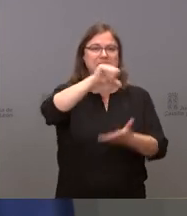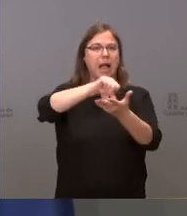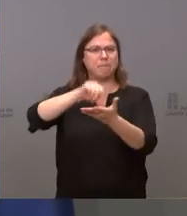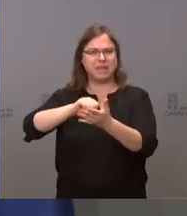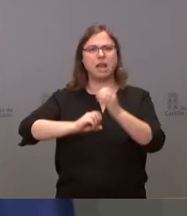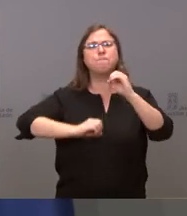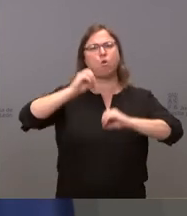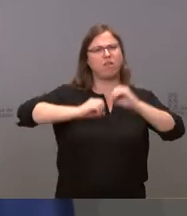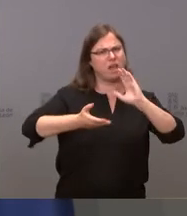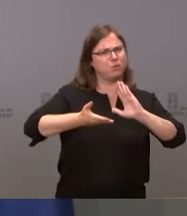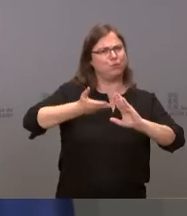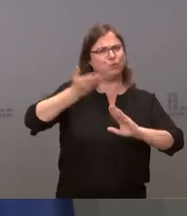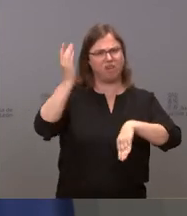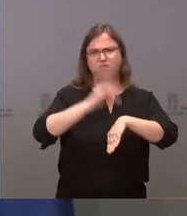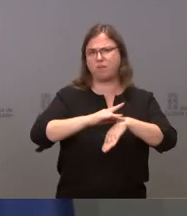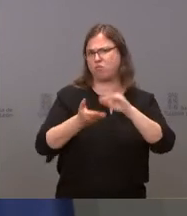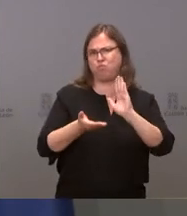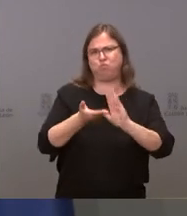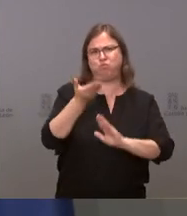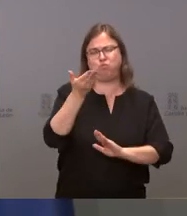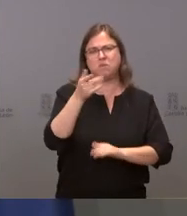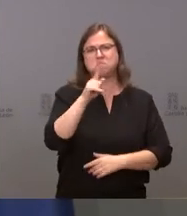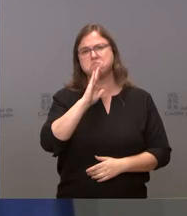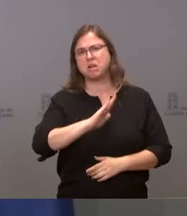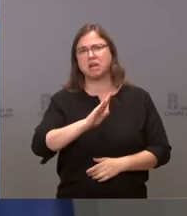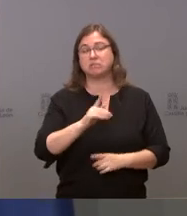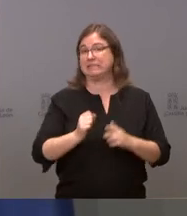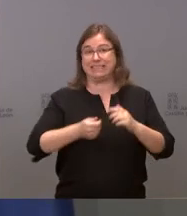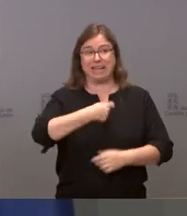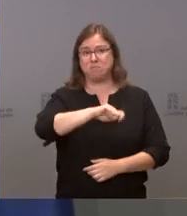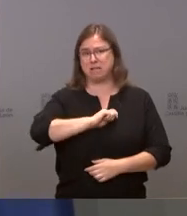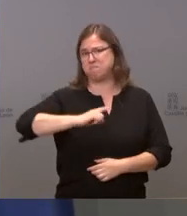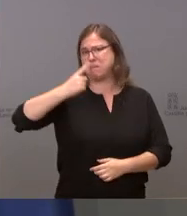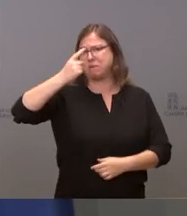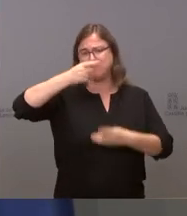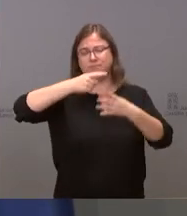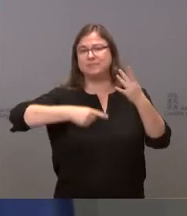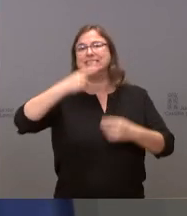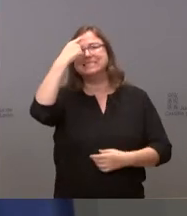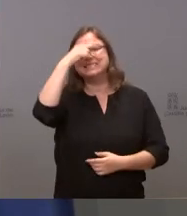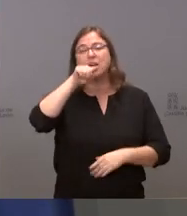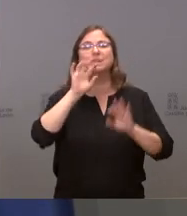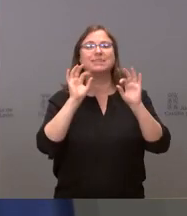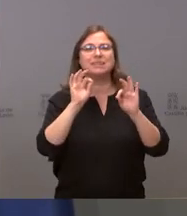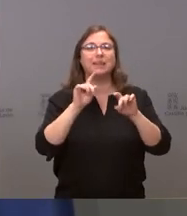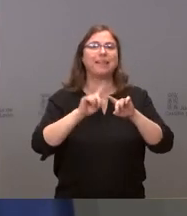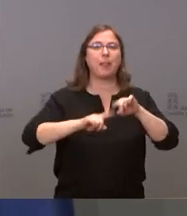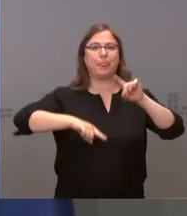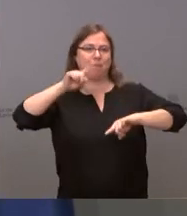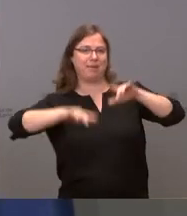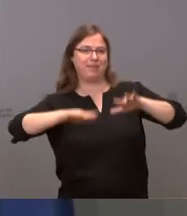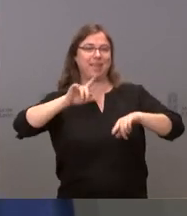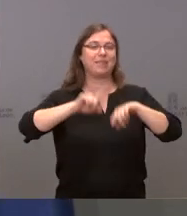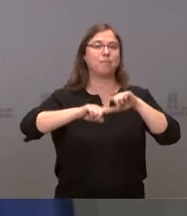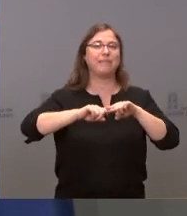incidencia muy alta en este momento entre las más altas de España. Sabe que todo esto, como siempre, es dinámico, depende de cuando uno